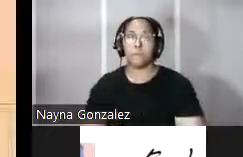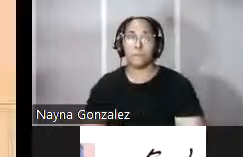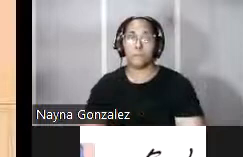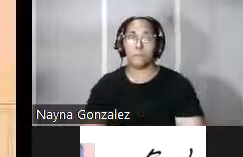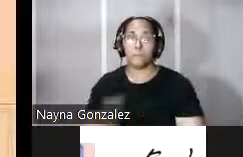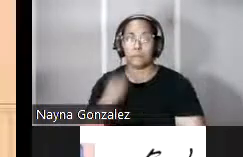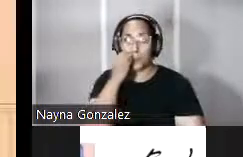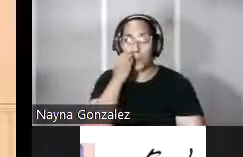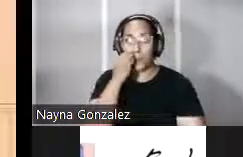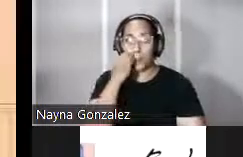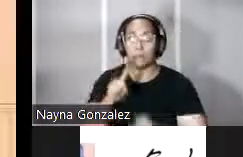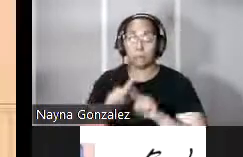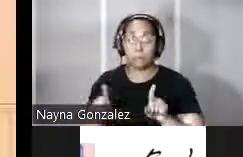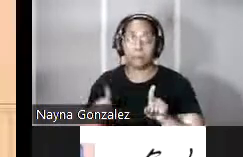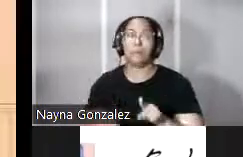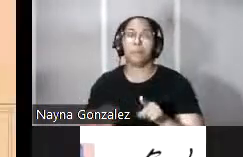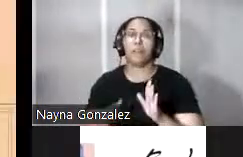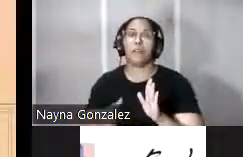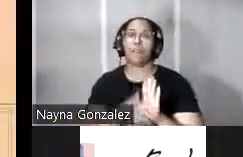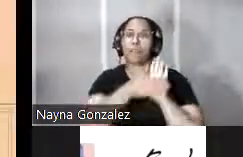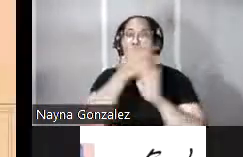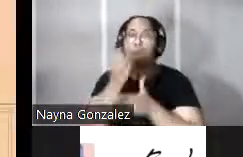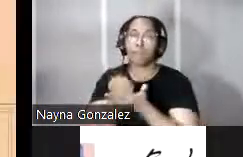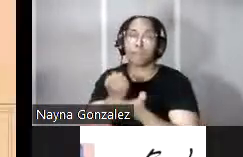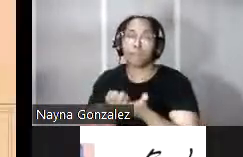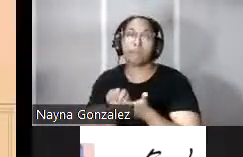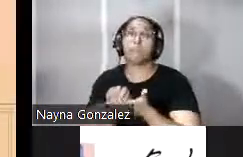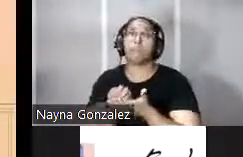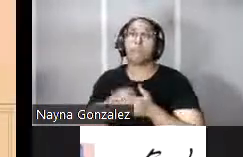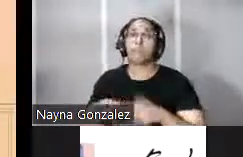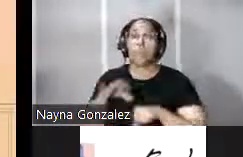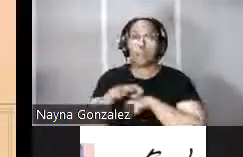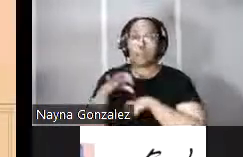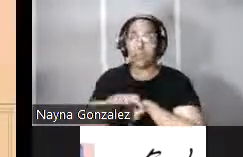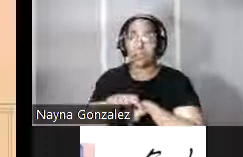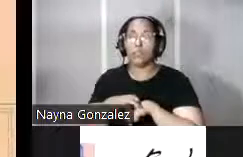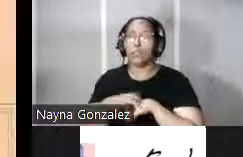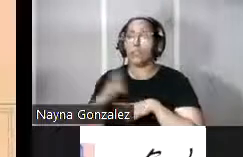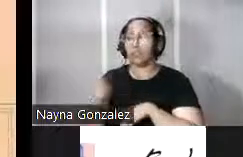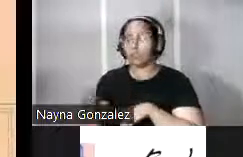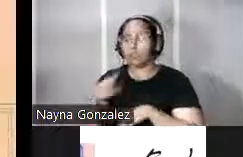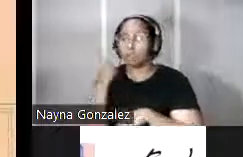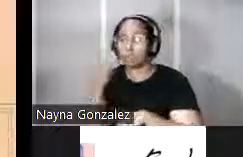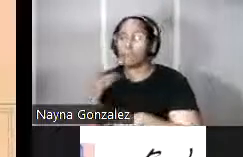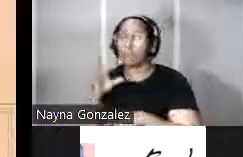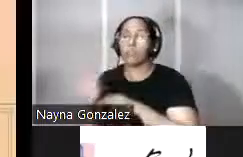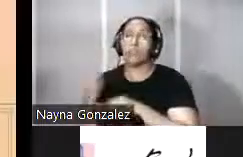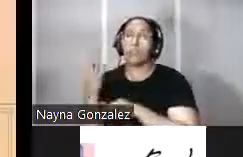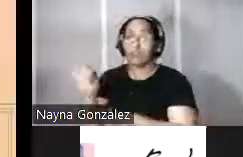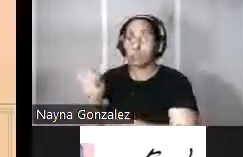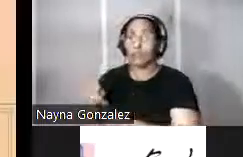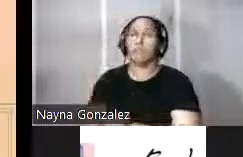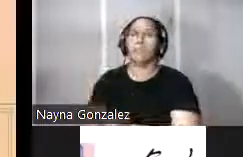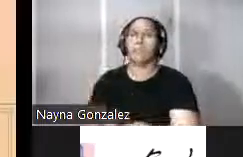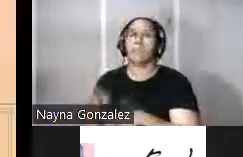Sin embargo ese crecimiento económico y demográfico experimentado en la isla mediados del siglo XIX tuvo unas consecuencias podríamos